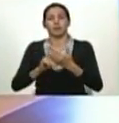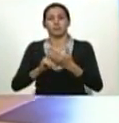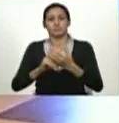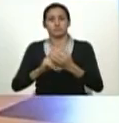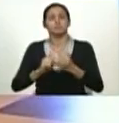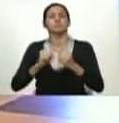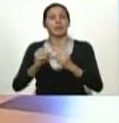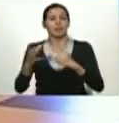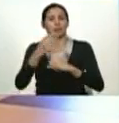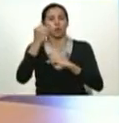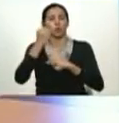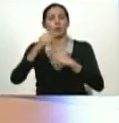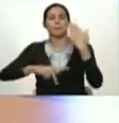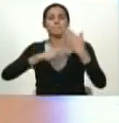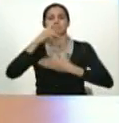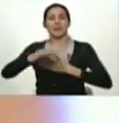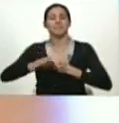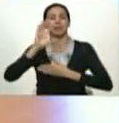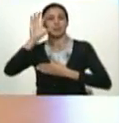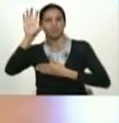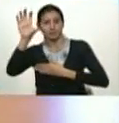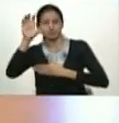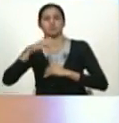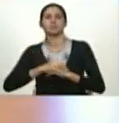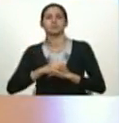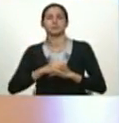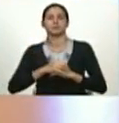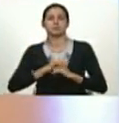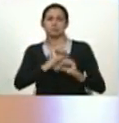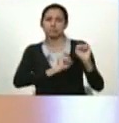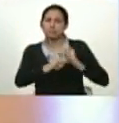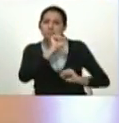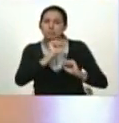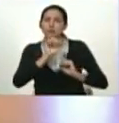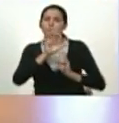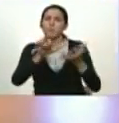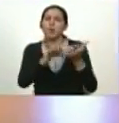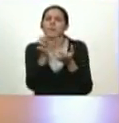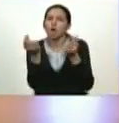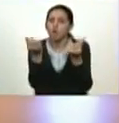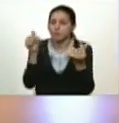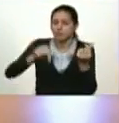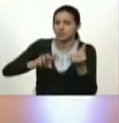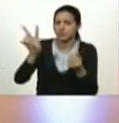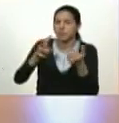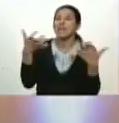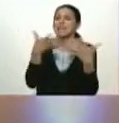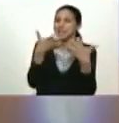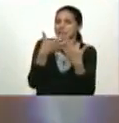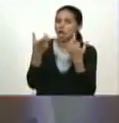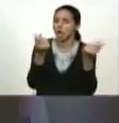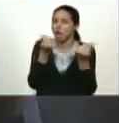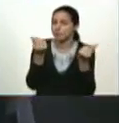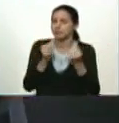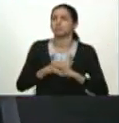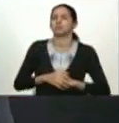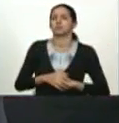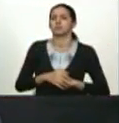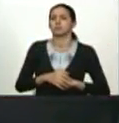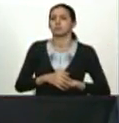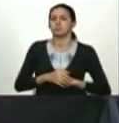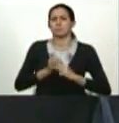para enfrentar los fenómenos de la crisis económica y la guerra económica para expandir